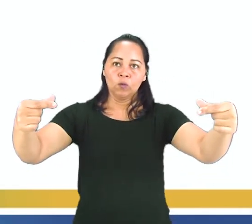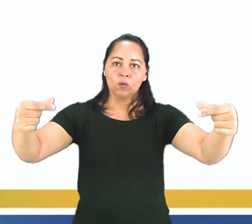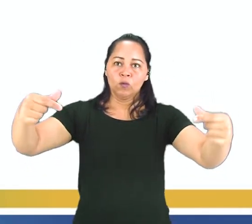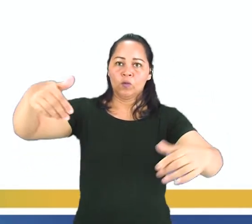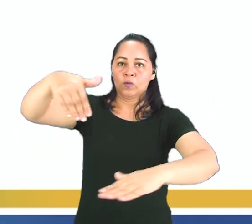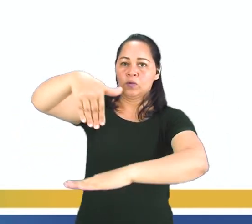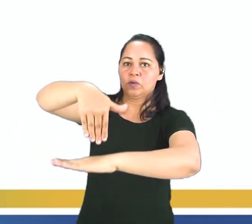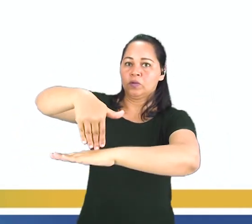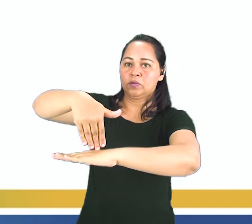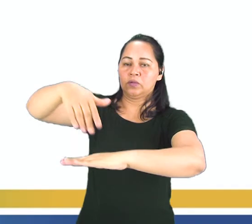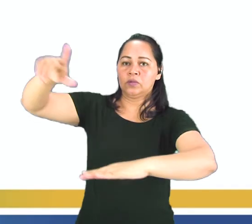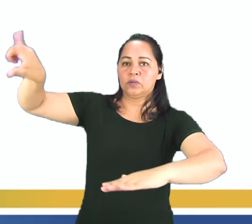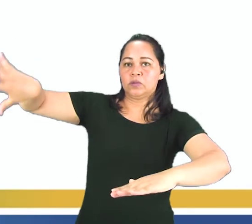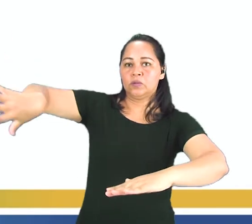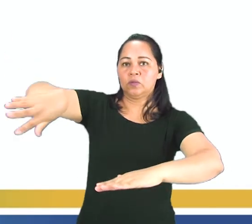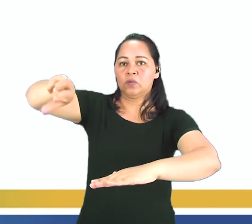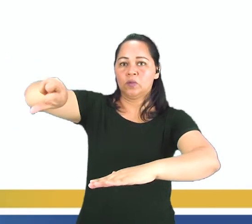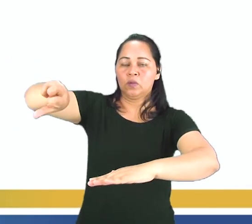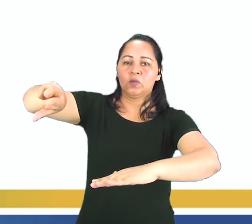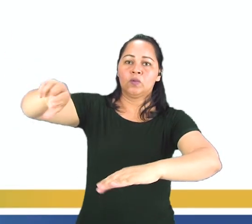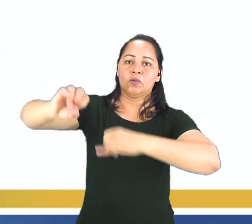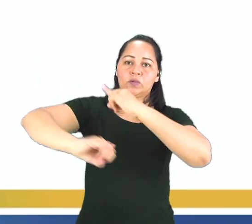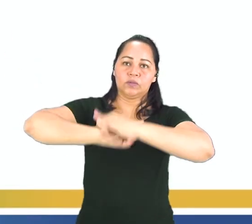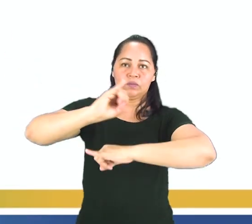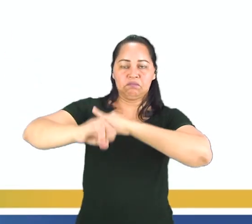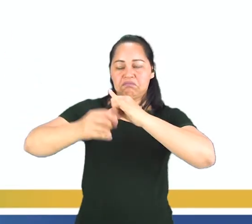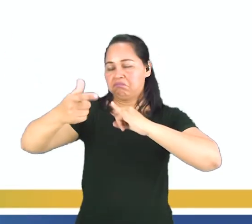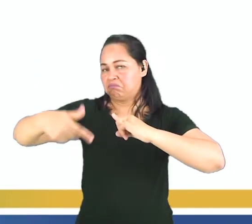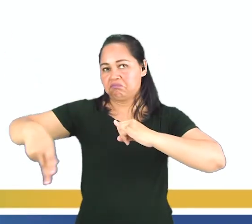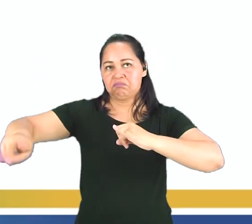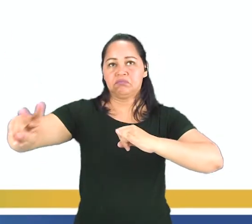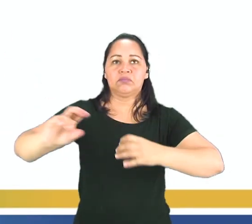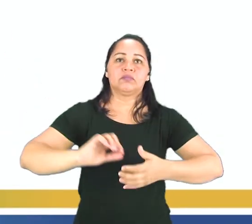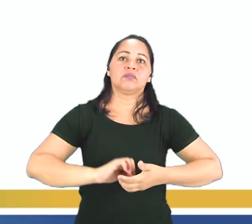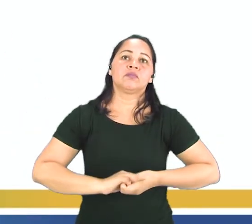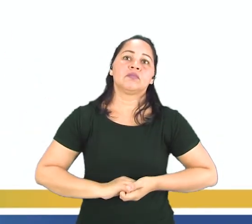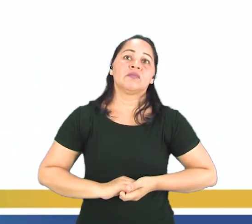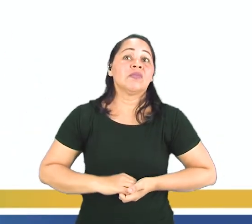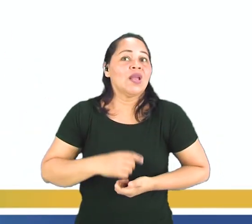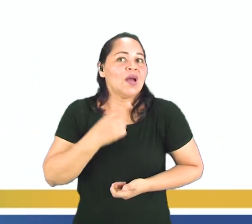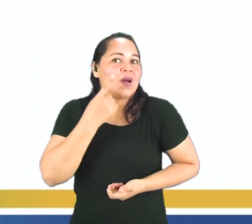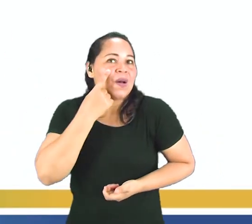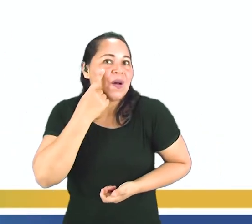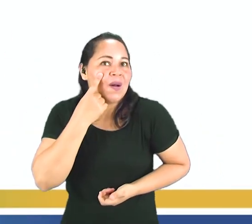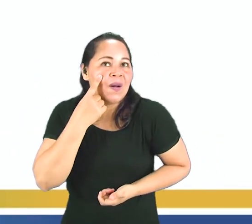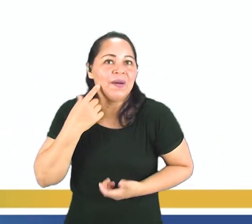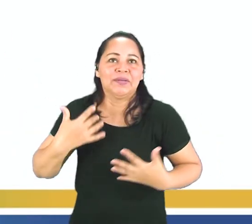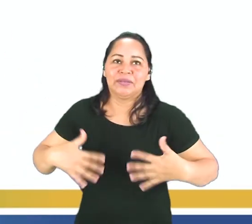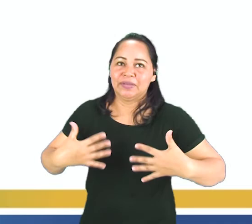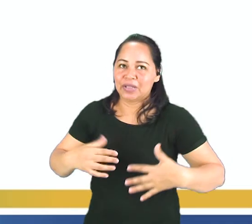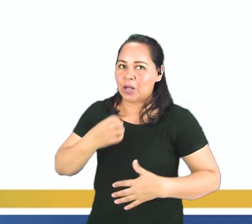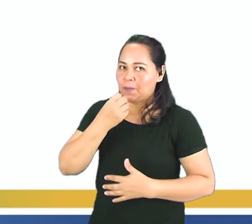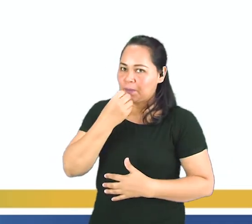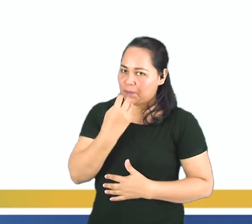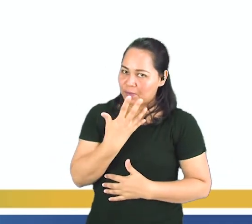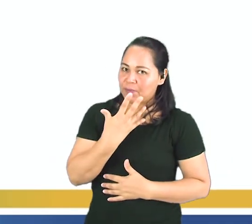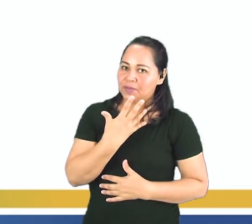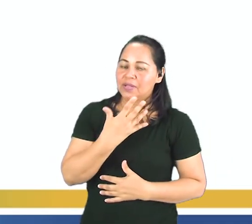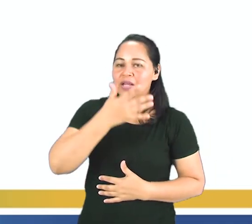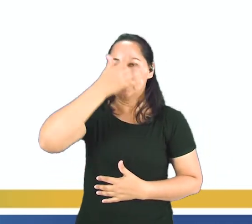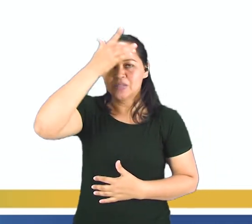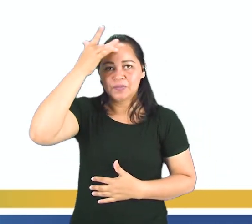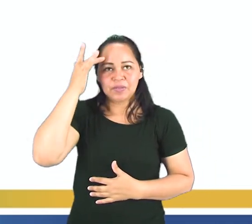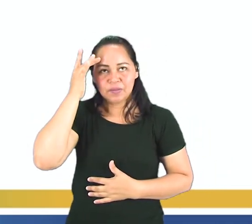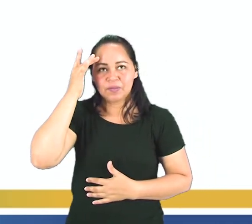con la internet y así por delante. ¿Está bien? Ah, esta es una parte de la casa que a muchas personas